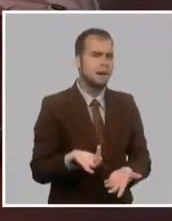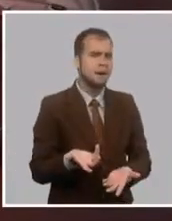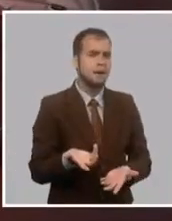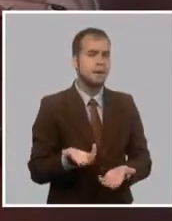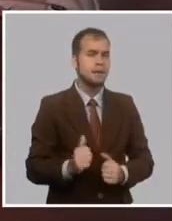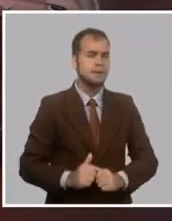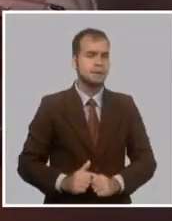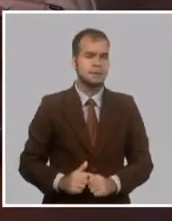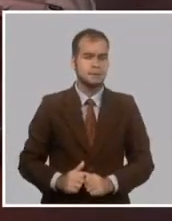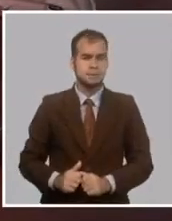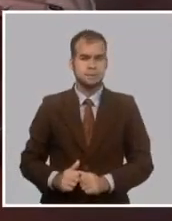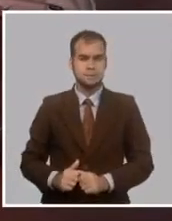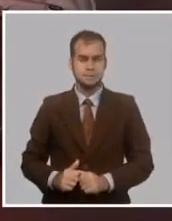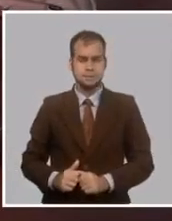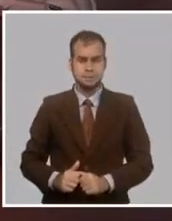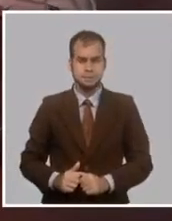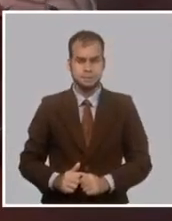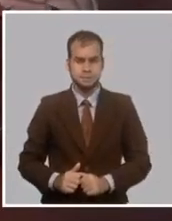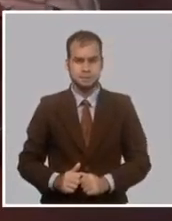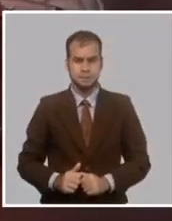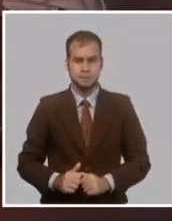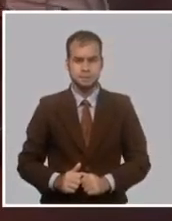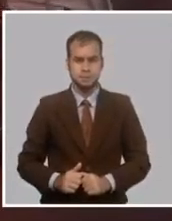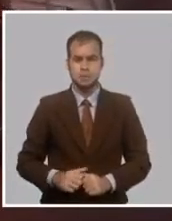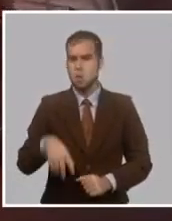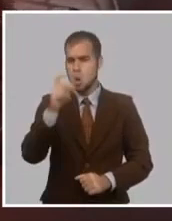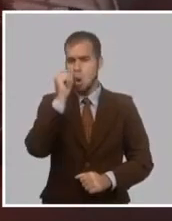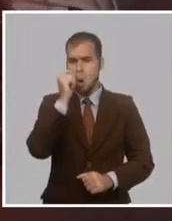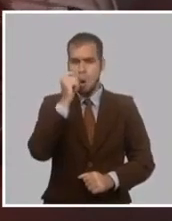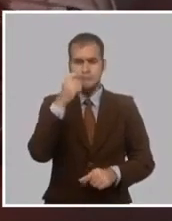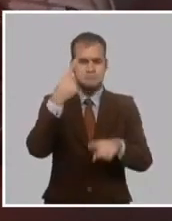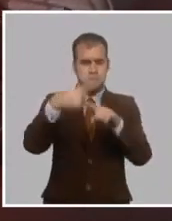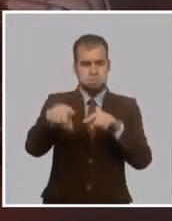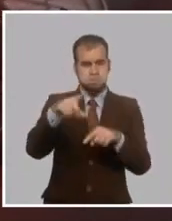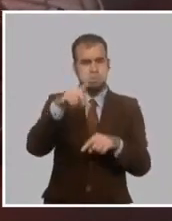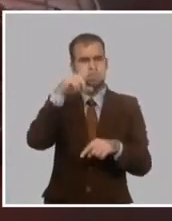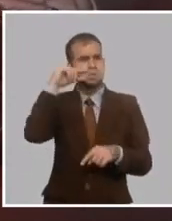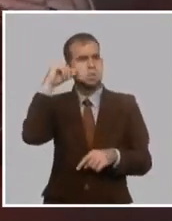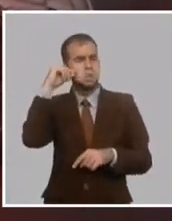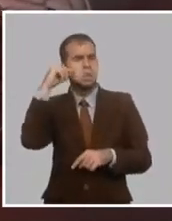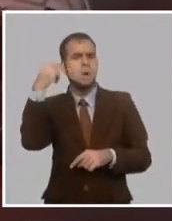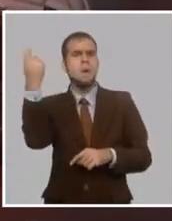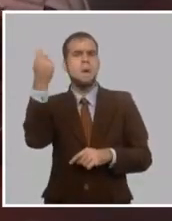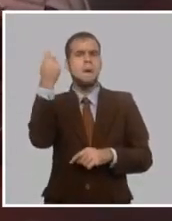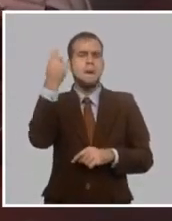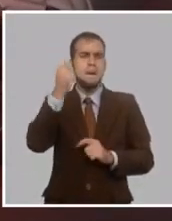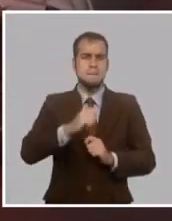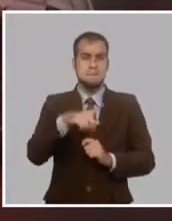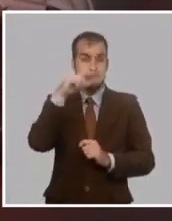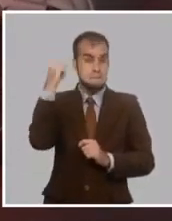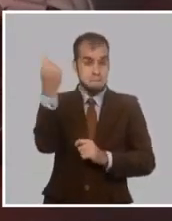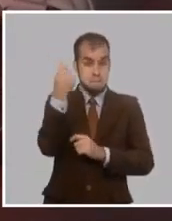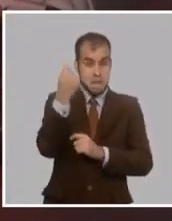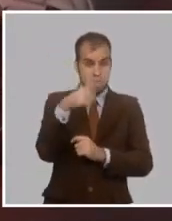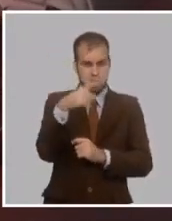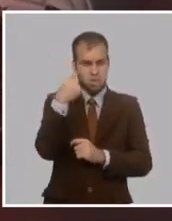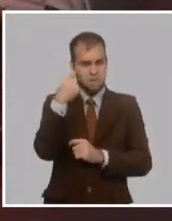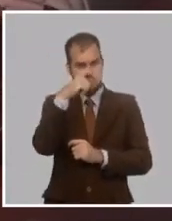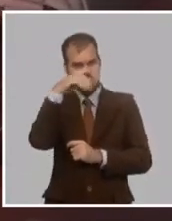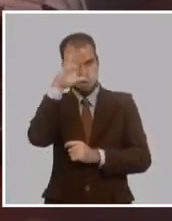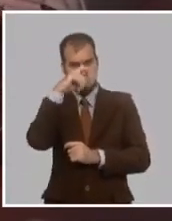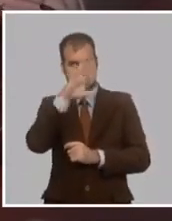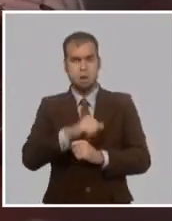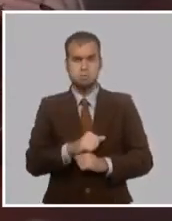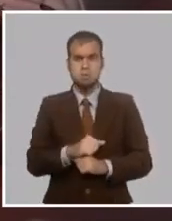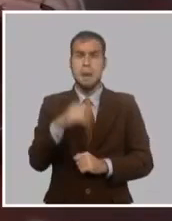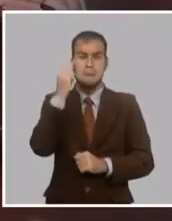siempre me gusta decir que tenía mil años. Máximo Gómez, que tenía 12 y 15 años más que Martí. Antonio Maceo, que tenía 7 años más que Martí. Martí, que